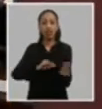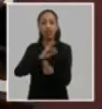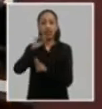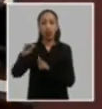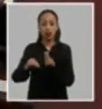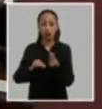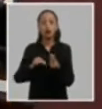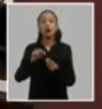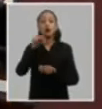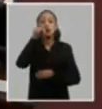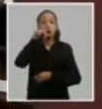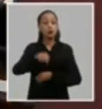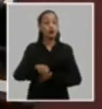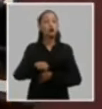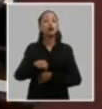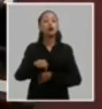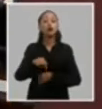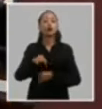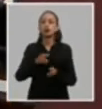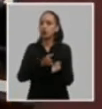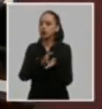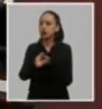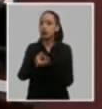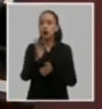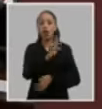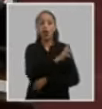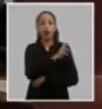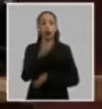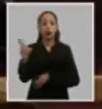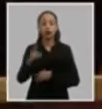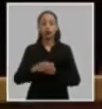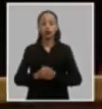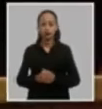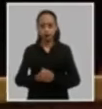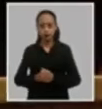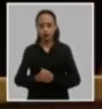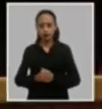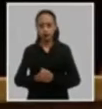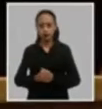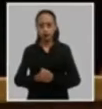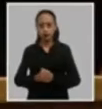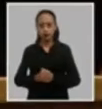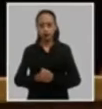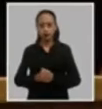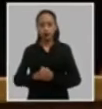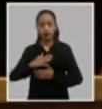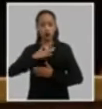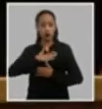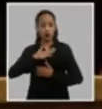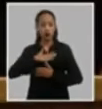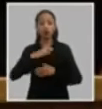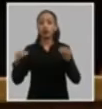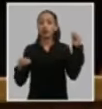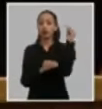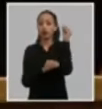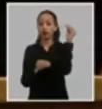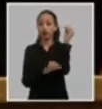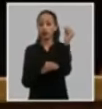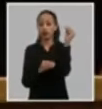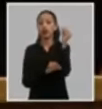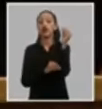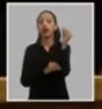para la consideración y continuidad de la revolución a partir de nuestras fortalezas y potencialidades